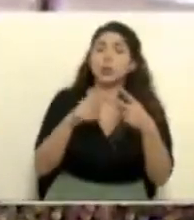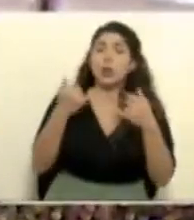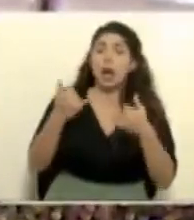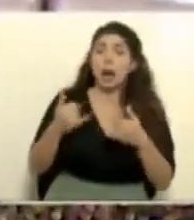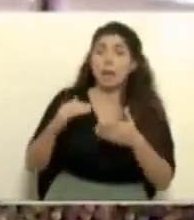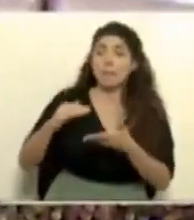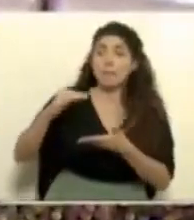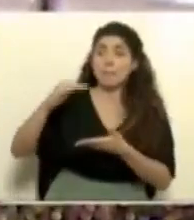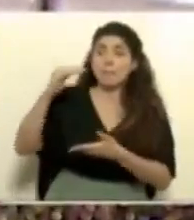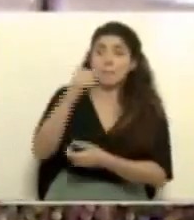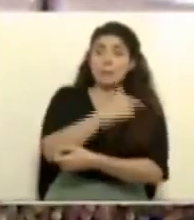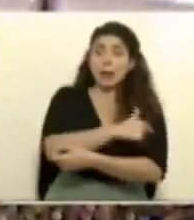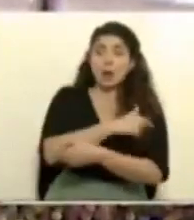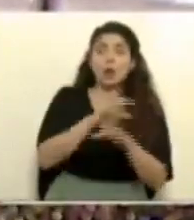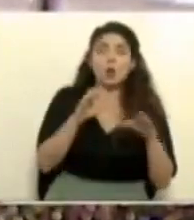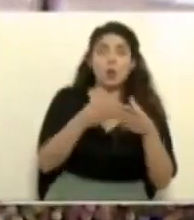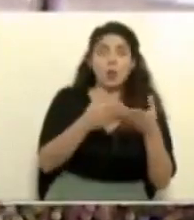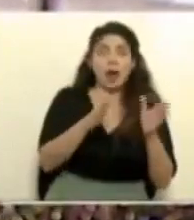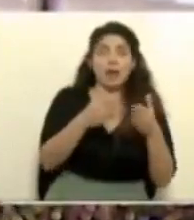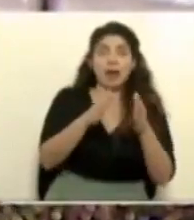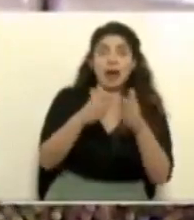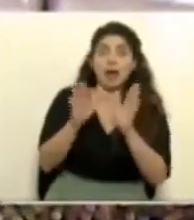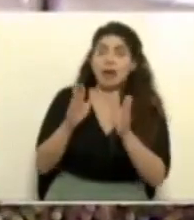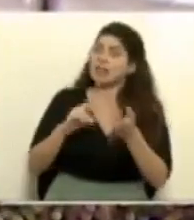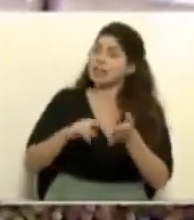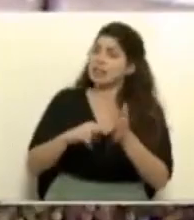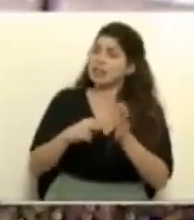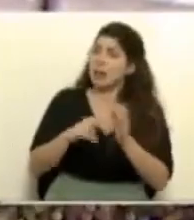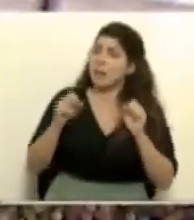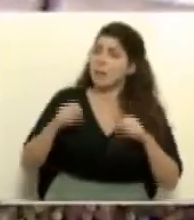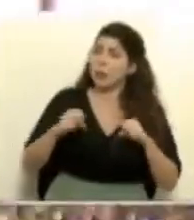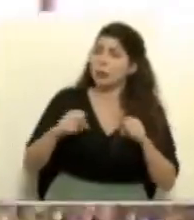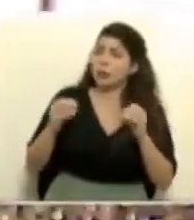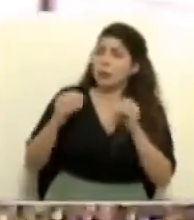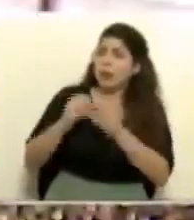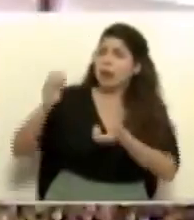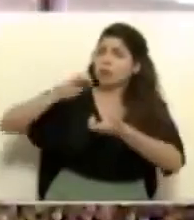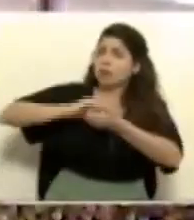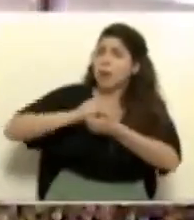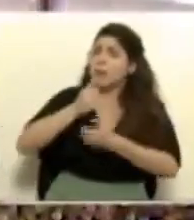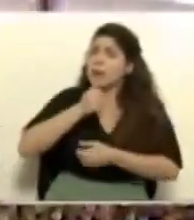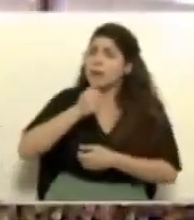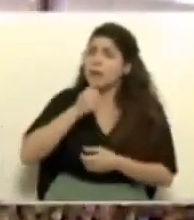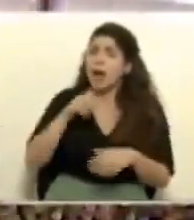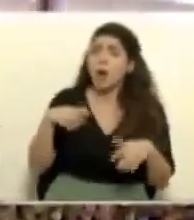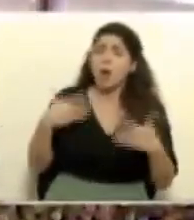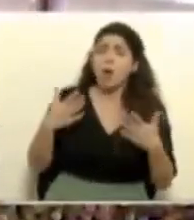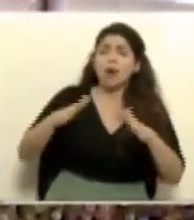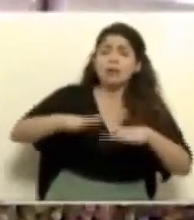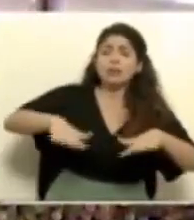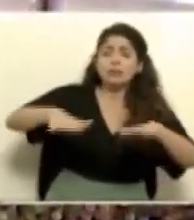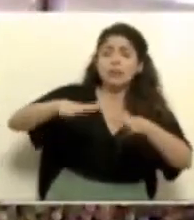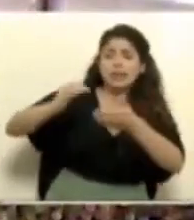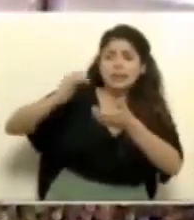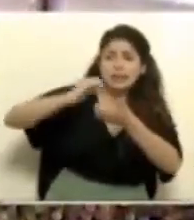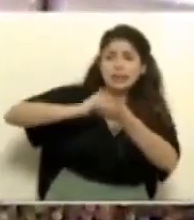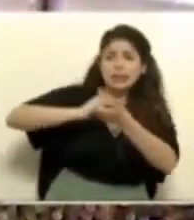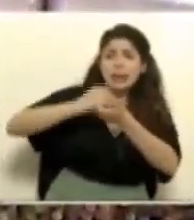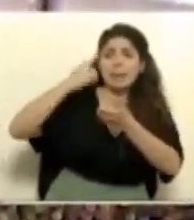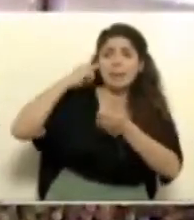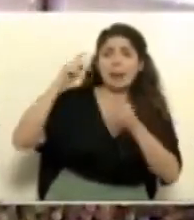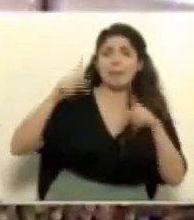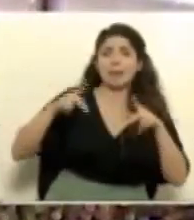tenemos más vacunas y se están abriendo más grupos. ¿Hay alguna posibilidad de más alianzas con el sector privado o algún tipo de espacios para